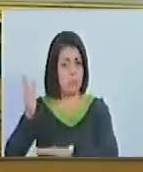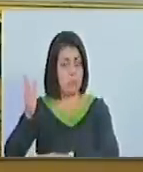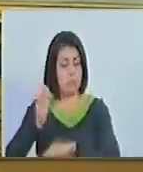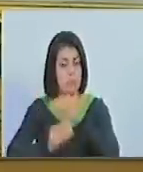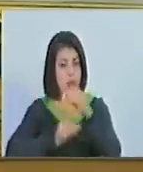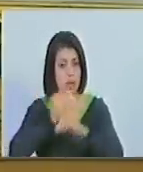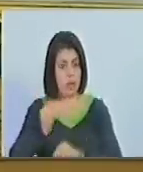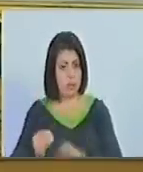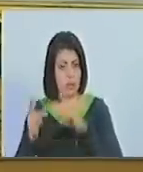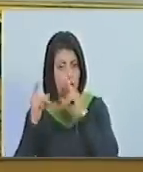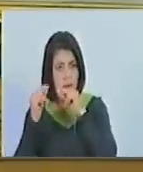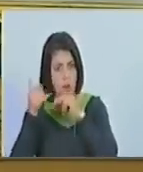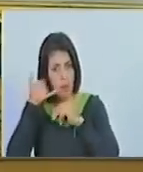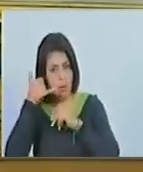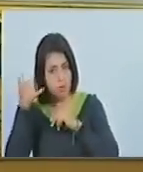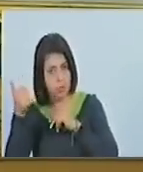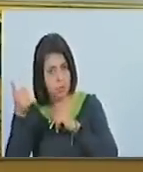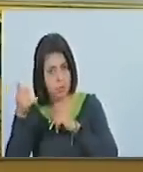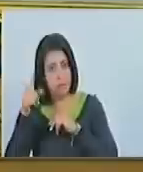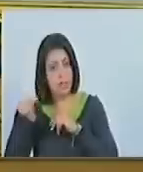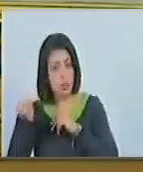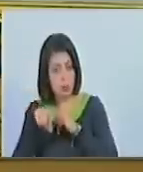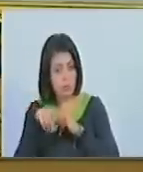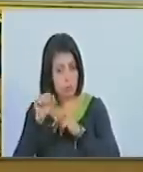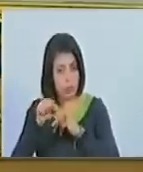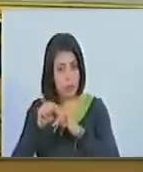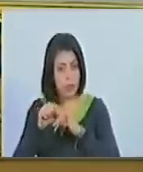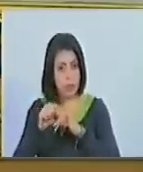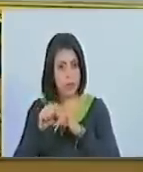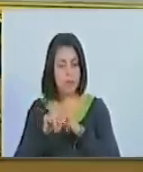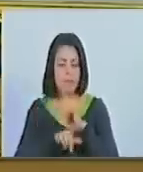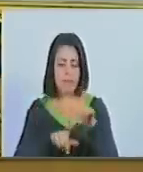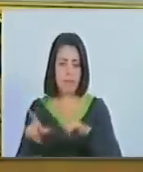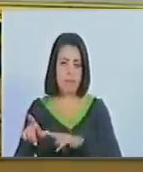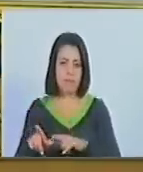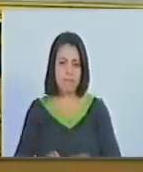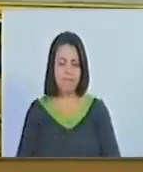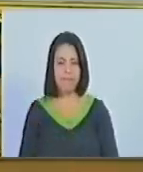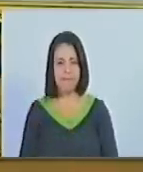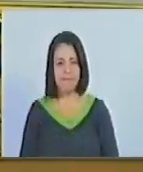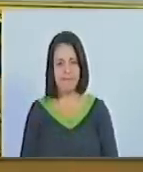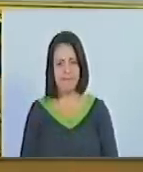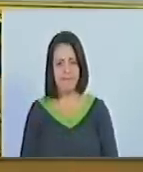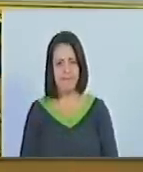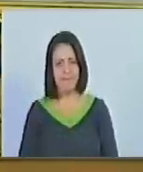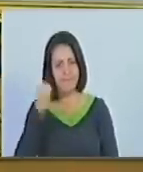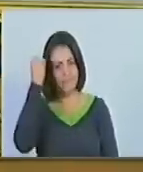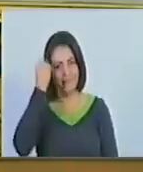mantiene la conversación. ¿Sí? ¿Sí va? ¿Está pago? Ok. En consideración.